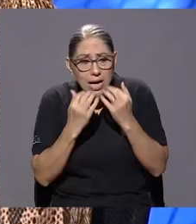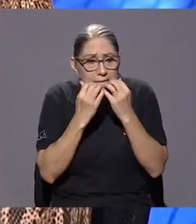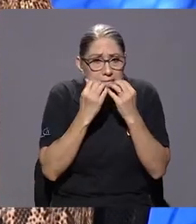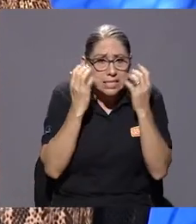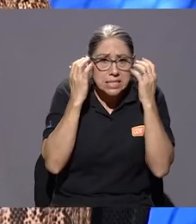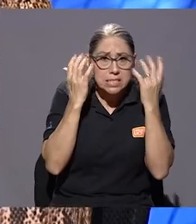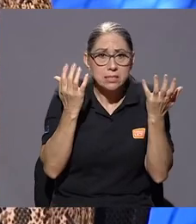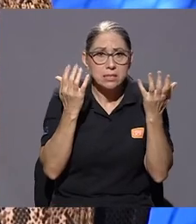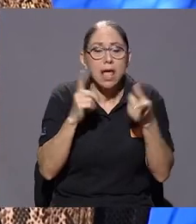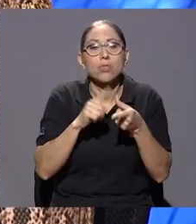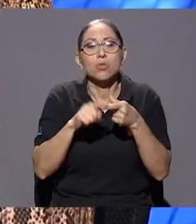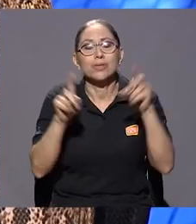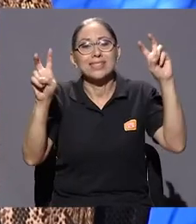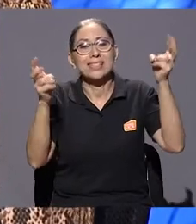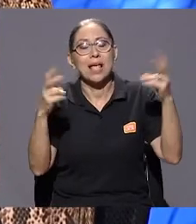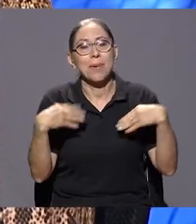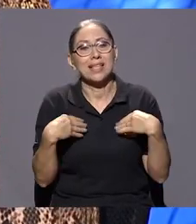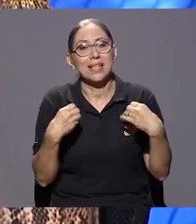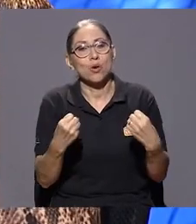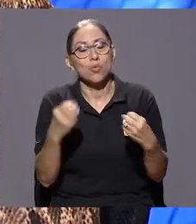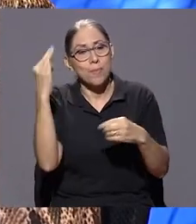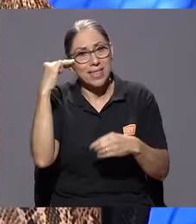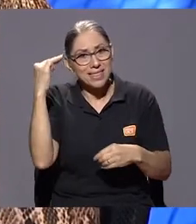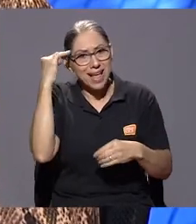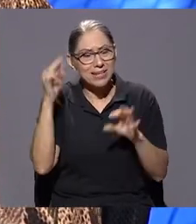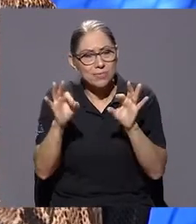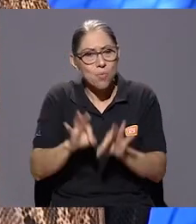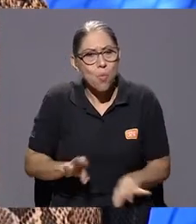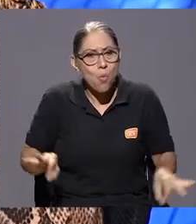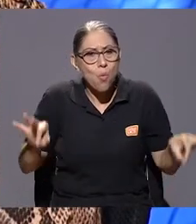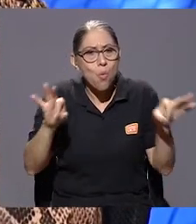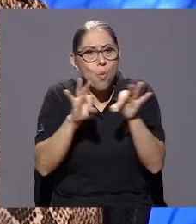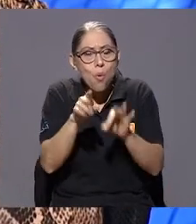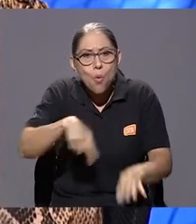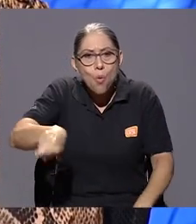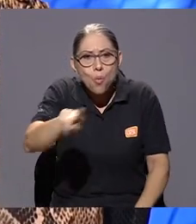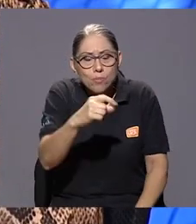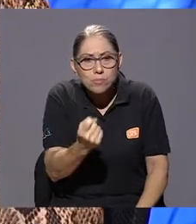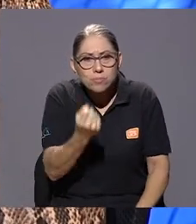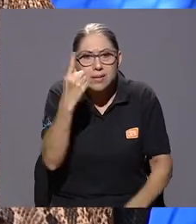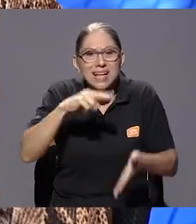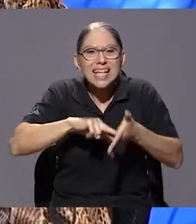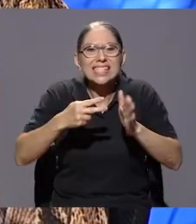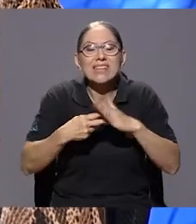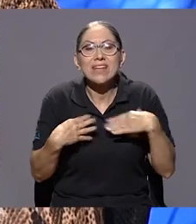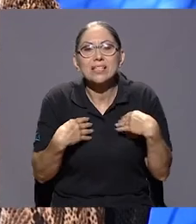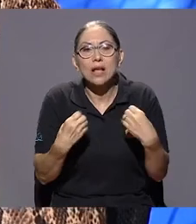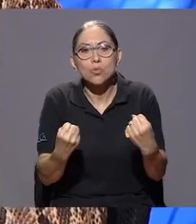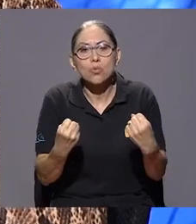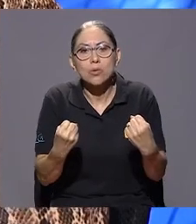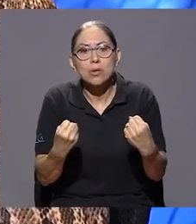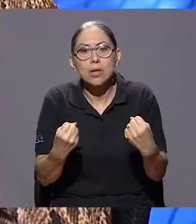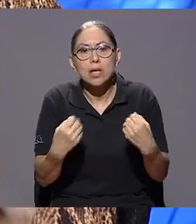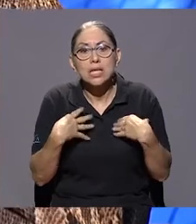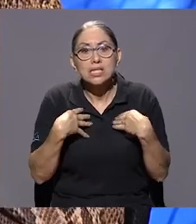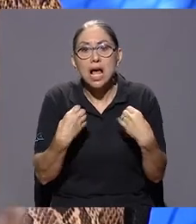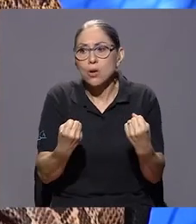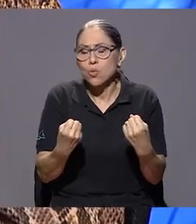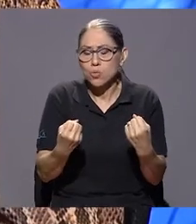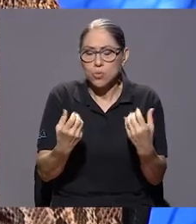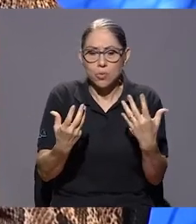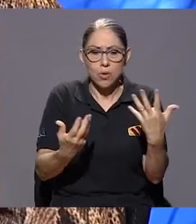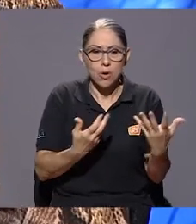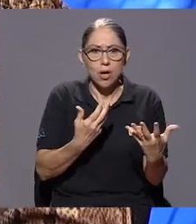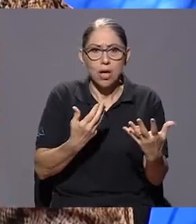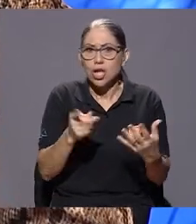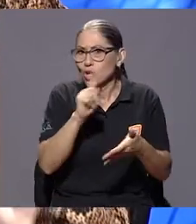salud mental, creo que esos espacios lo que hacen es precisamente poder entender qué es salud. No es un tema de, esta palabra tan grotesca de locos,